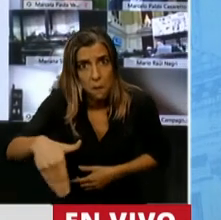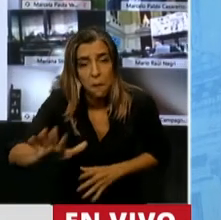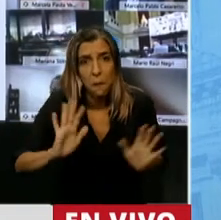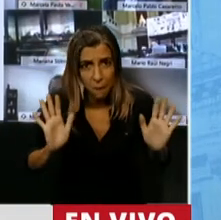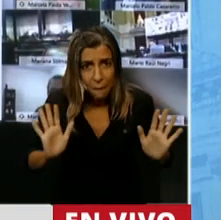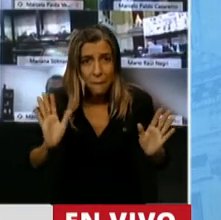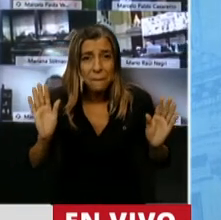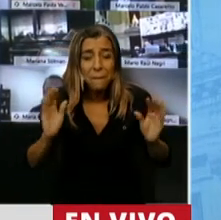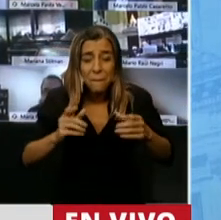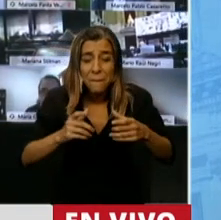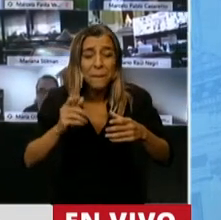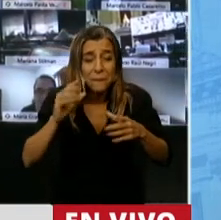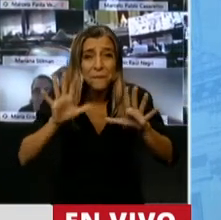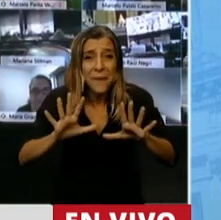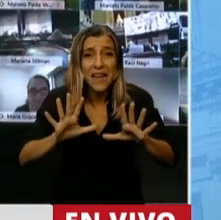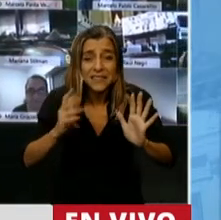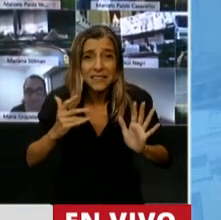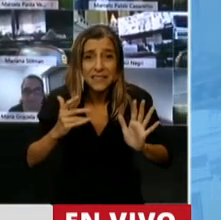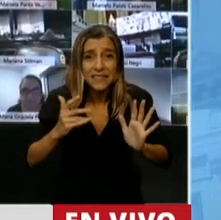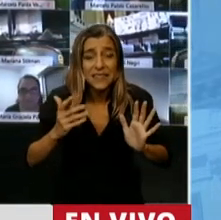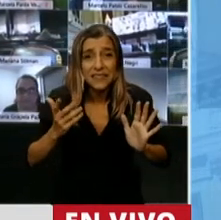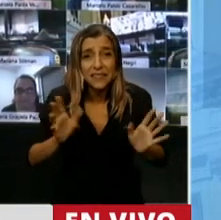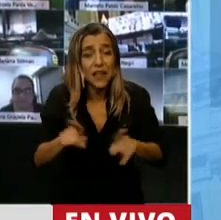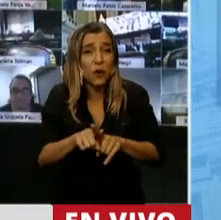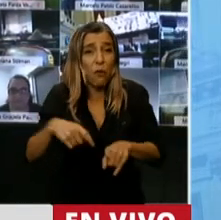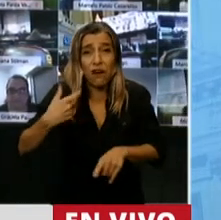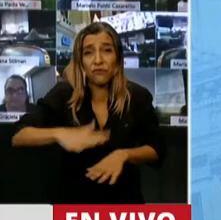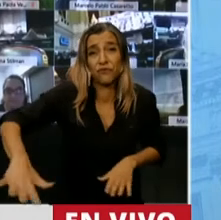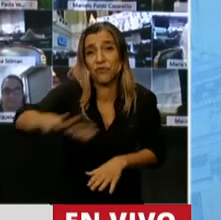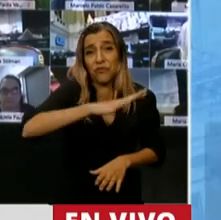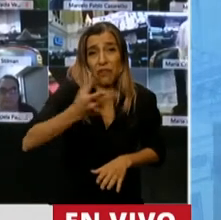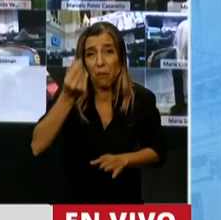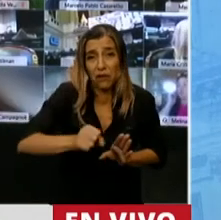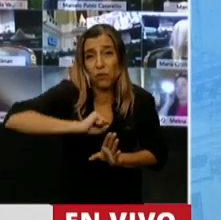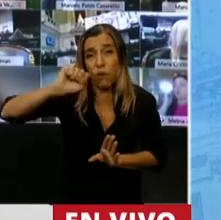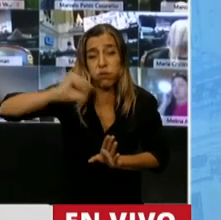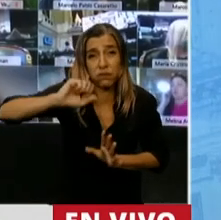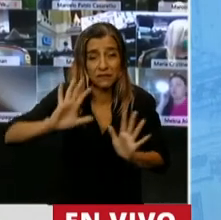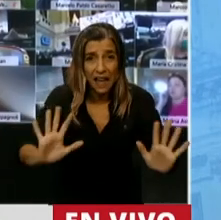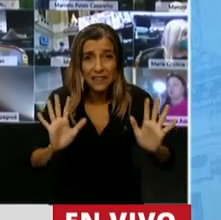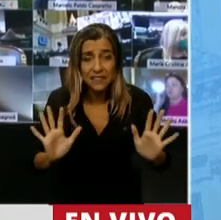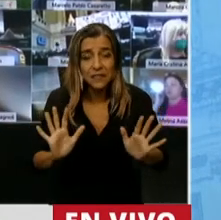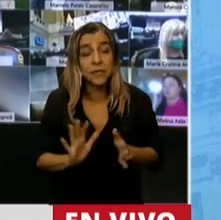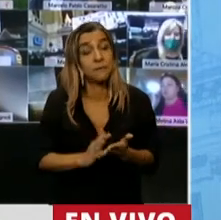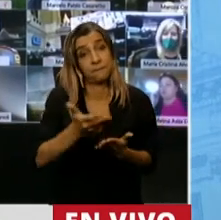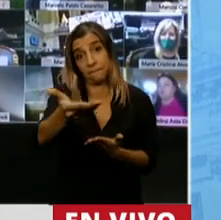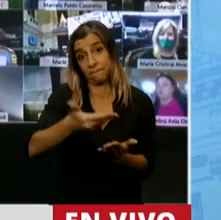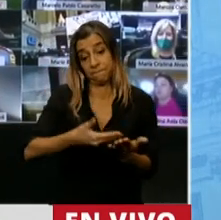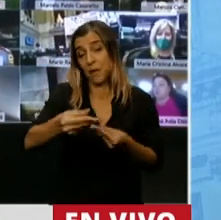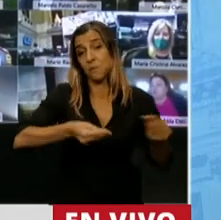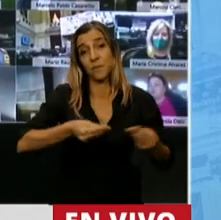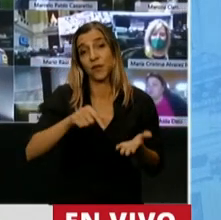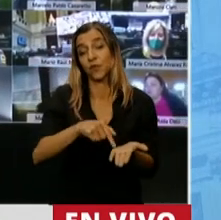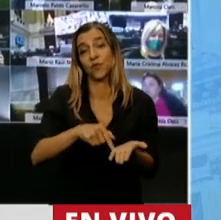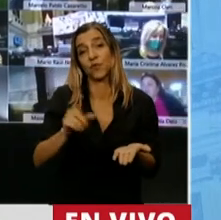tarifazos, por supuesto. Mire, Presidente, está claro que este presupuesto no es un